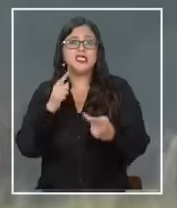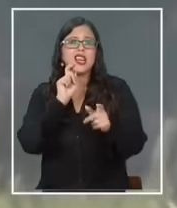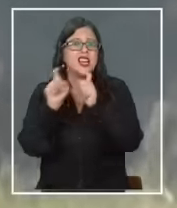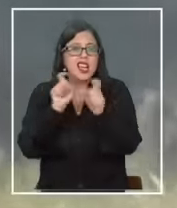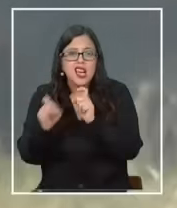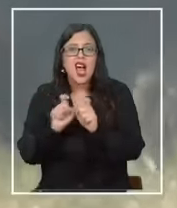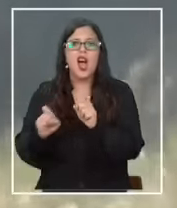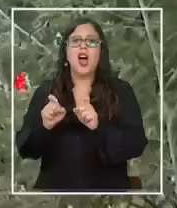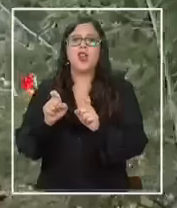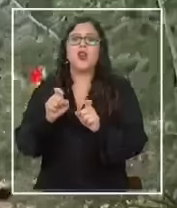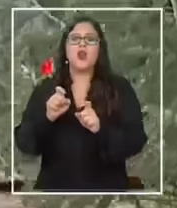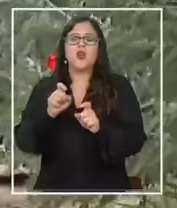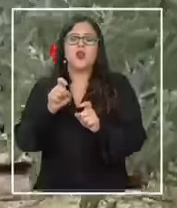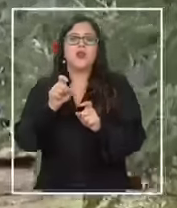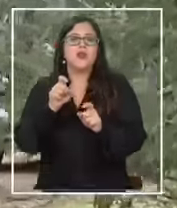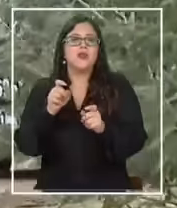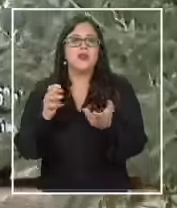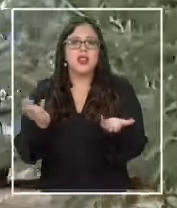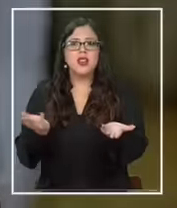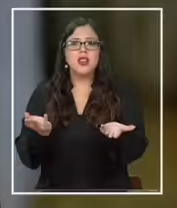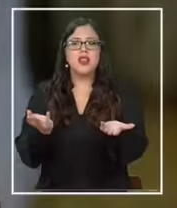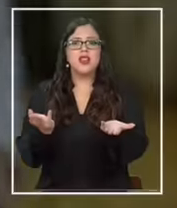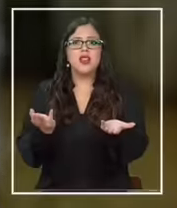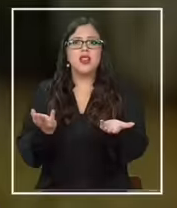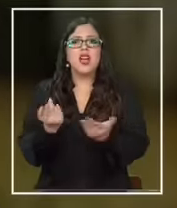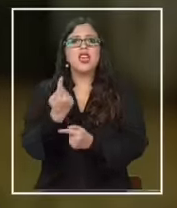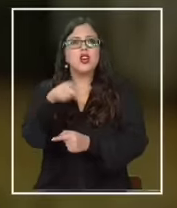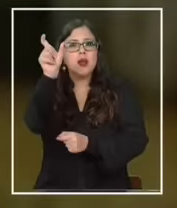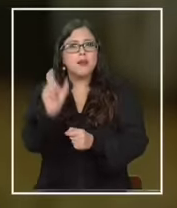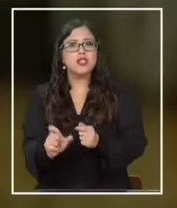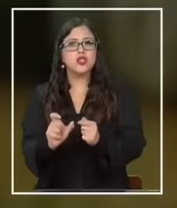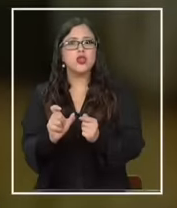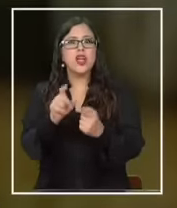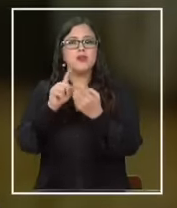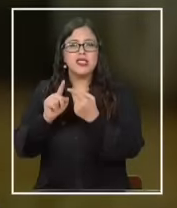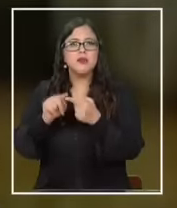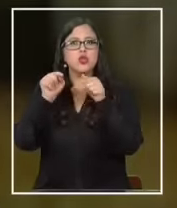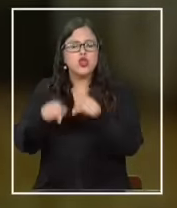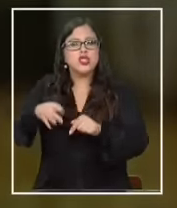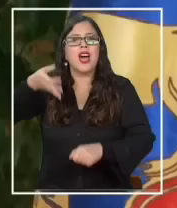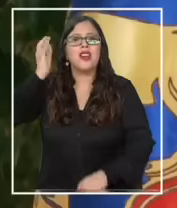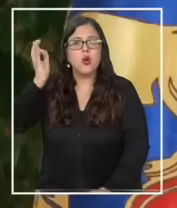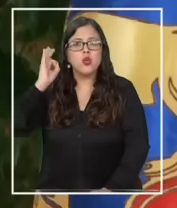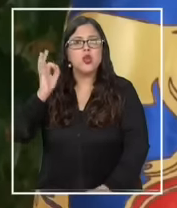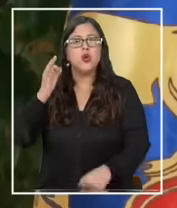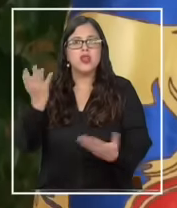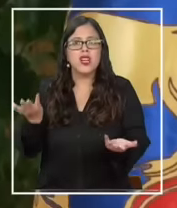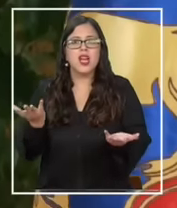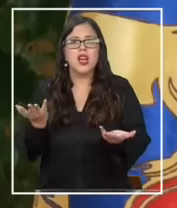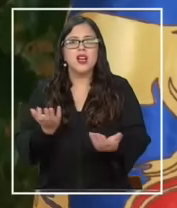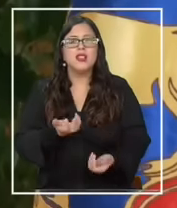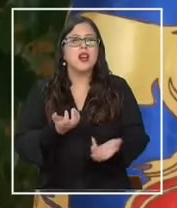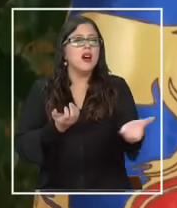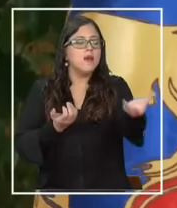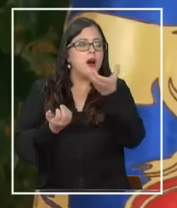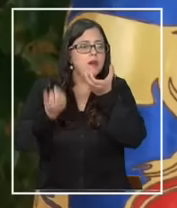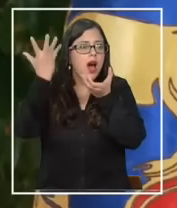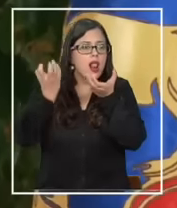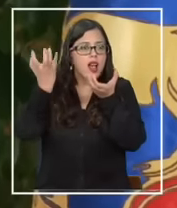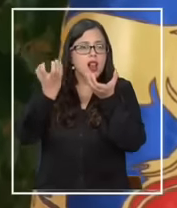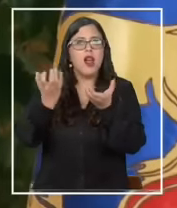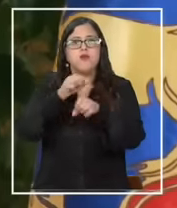criticaron condenaron el que alguien participante de esa reunión haya grabado el audio